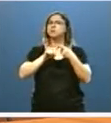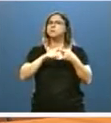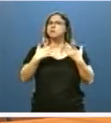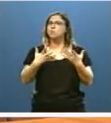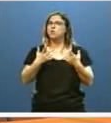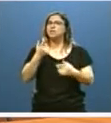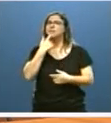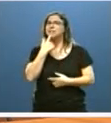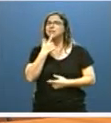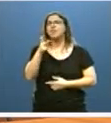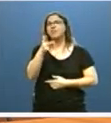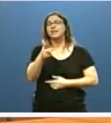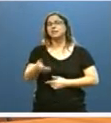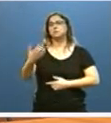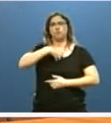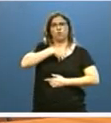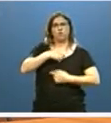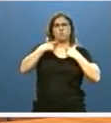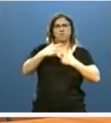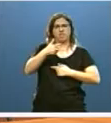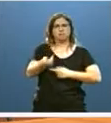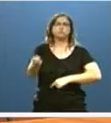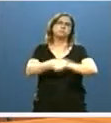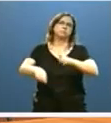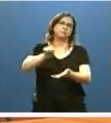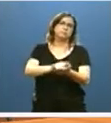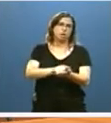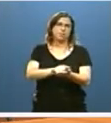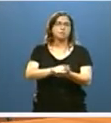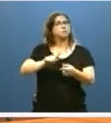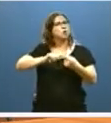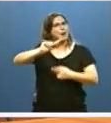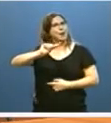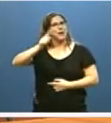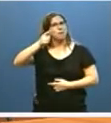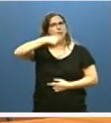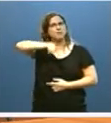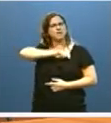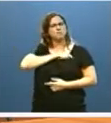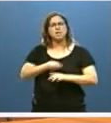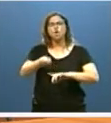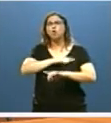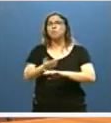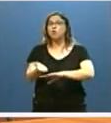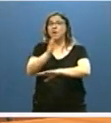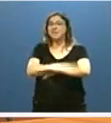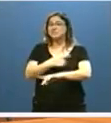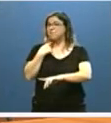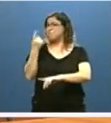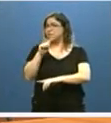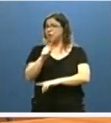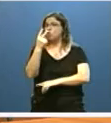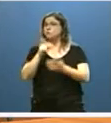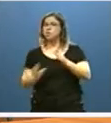la recuperación de los derechos de los empleados públicos. Hemos sido la primera comunidad en devolver íntegramente la paga extra no abonada en